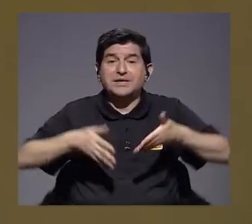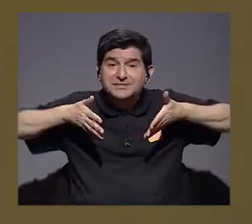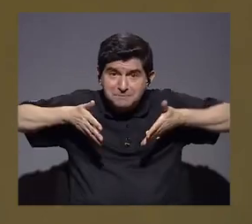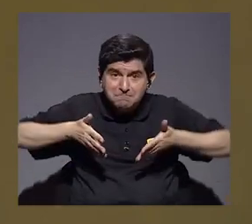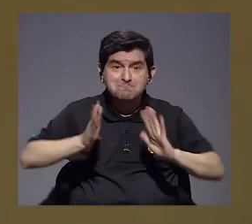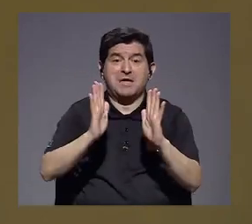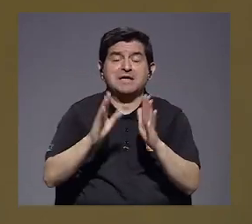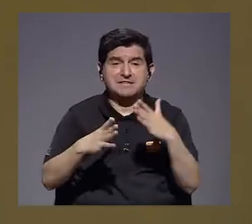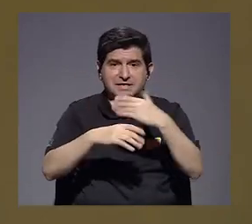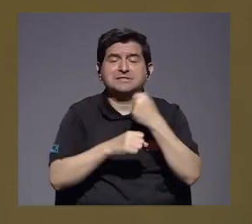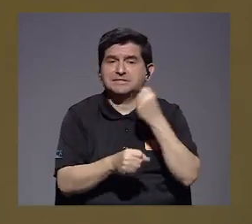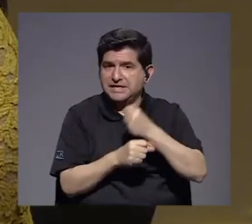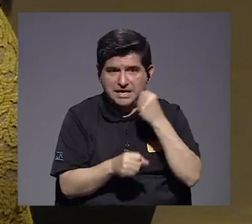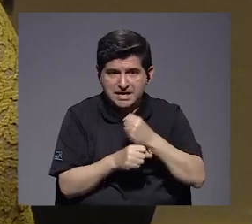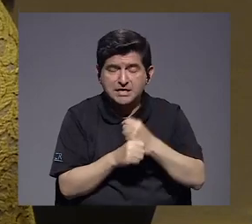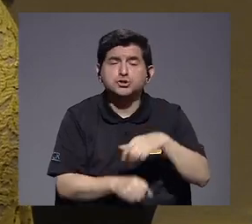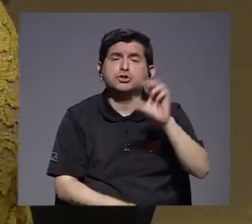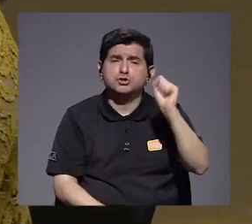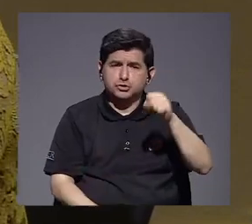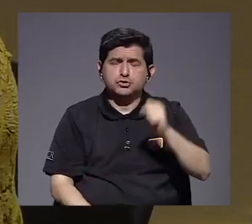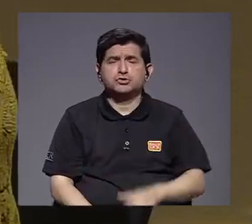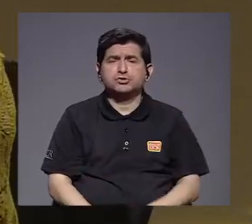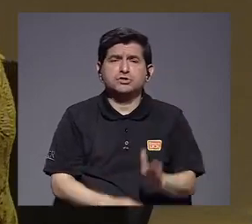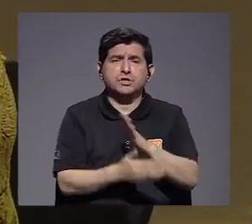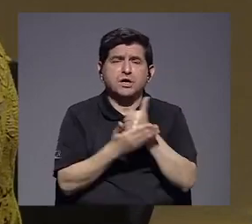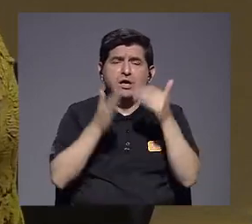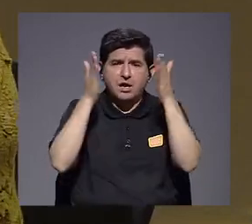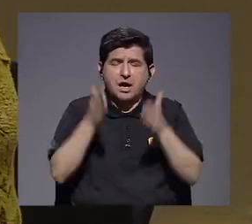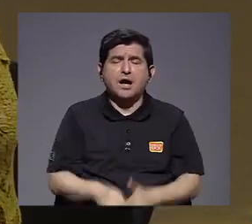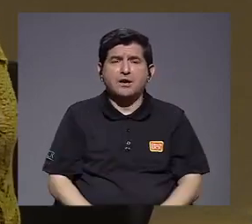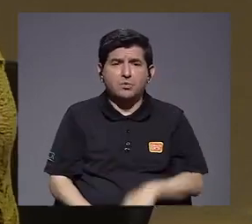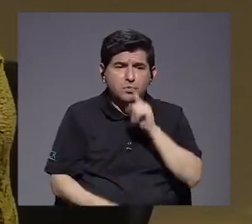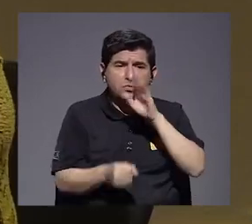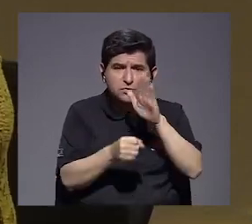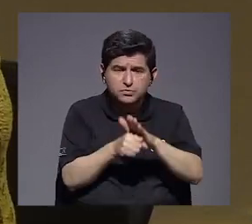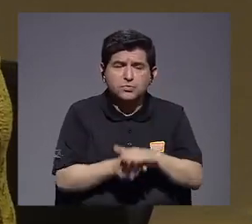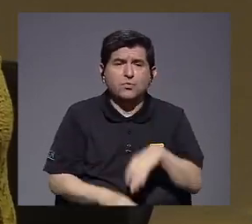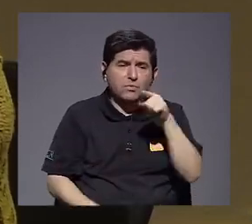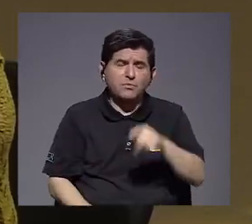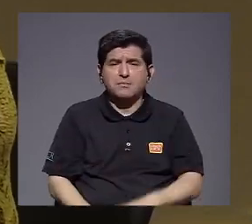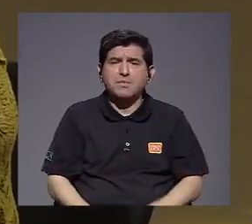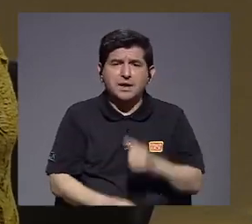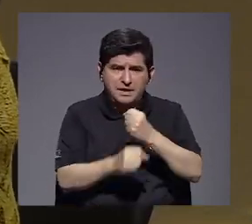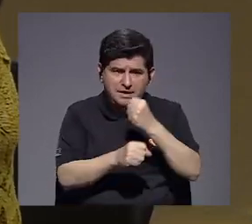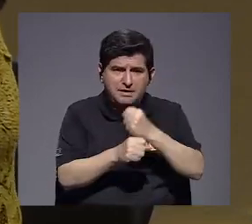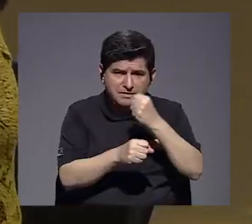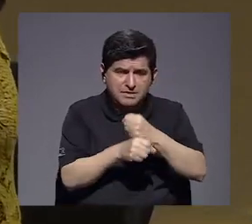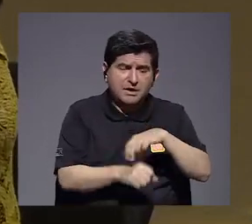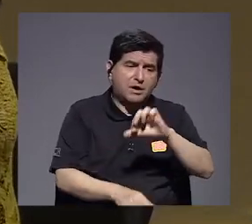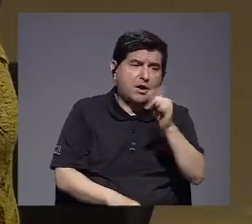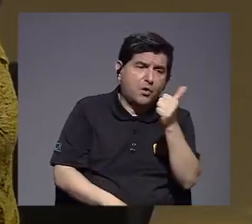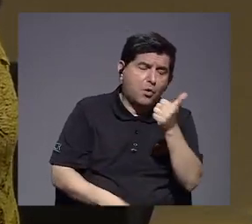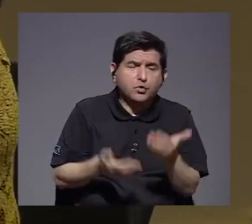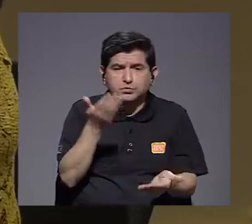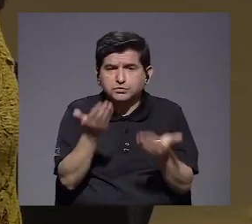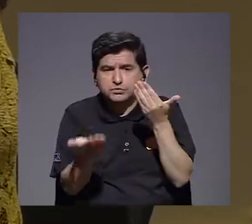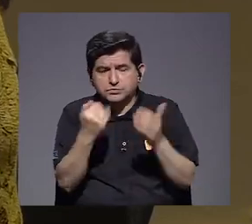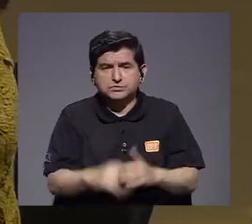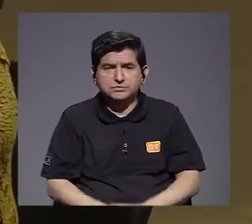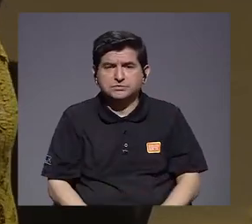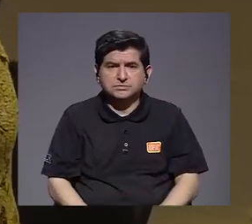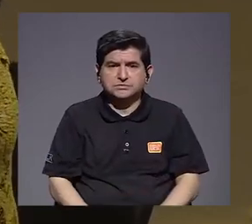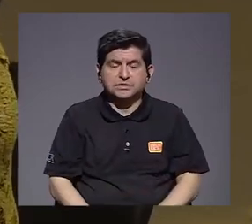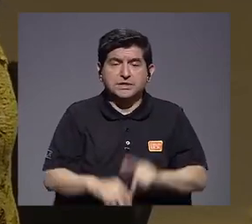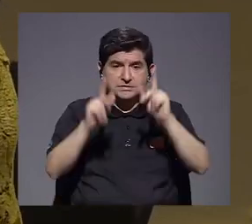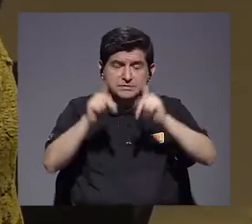es mientras se realiza la obra. Sí, hay unos que son a la medida de las obras que se van ejecutando, habrá otros entonces donde